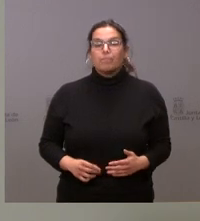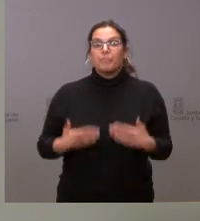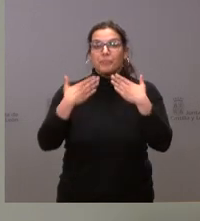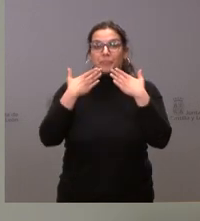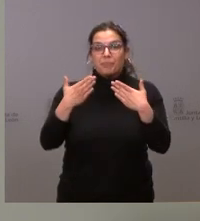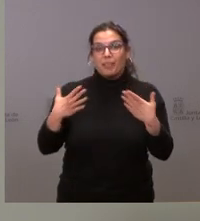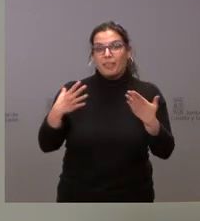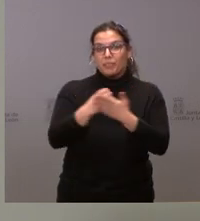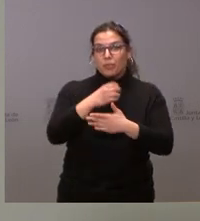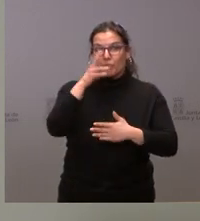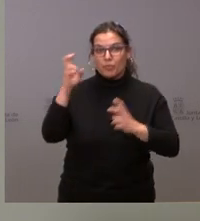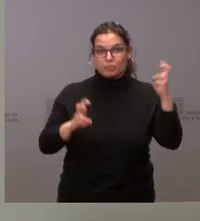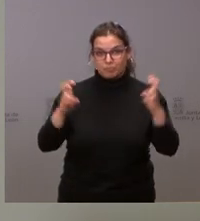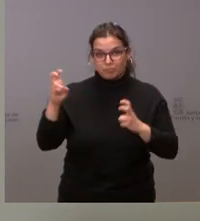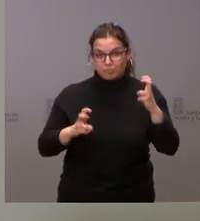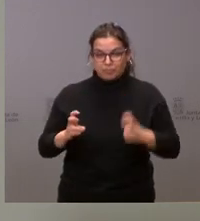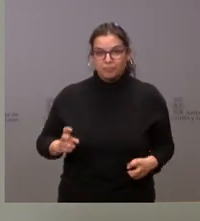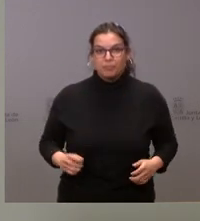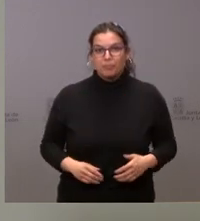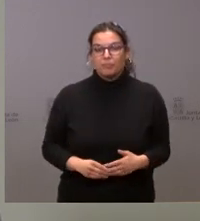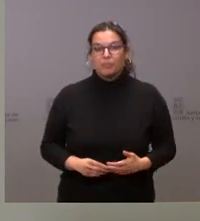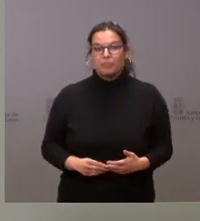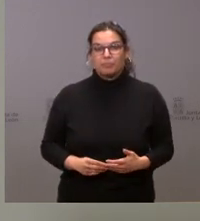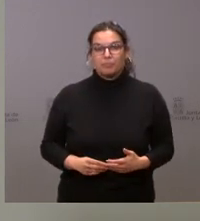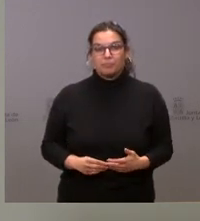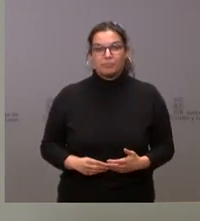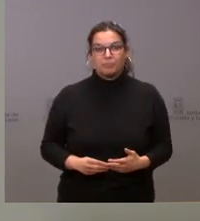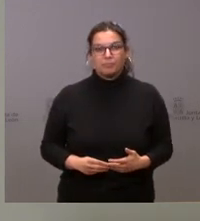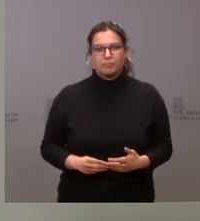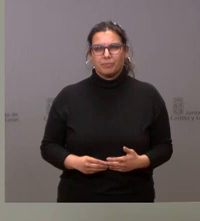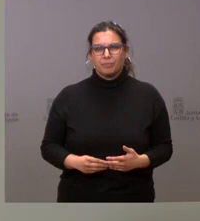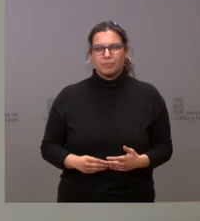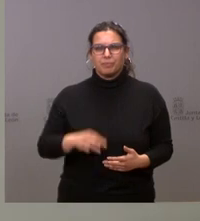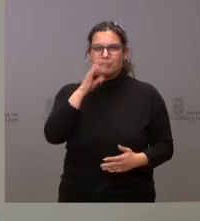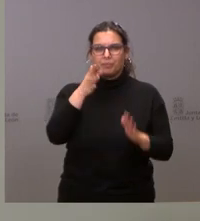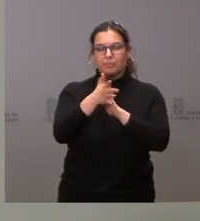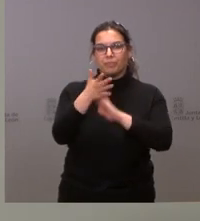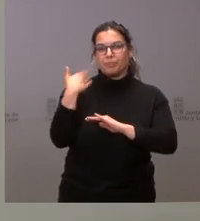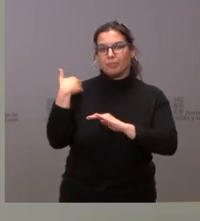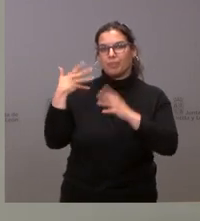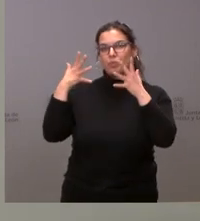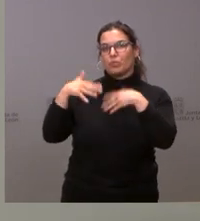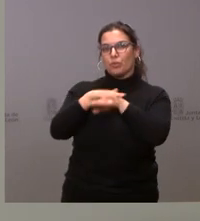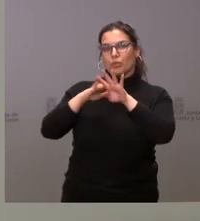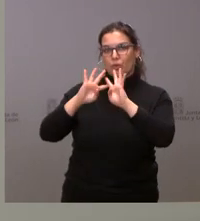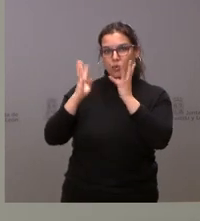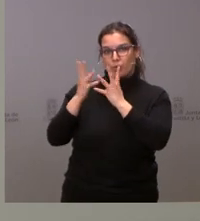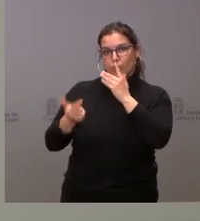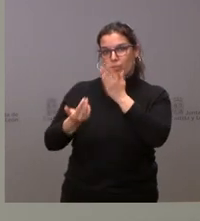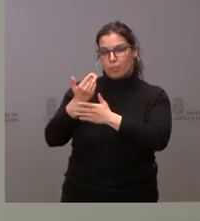Muchas gracias a todos ustedes por su presencia y doy cuenta de los acuerdos del Consejo de Gobierno que hemos celebrado esta mañana,